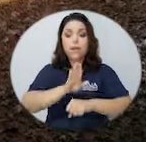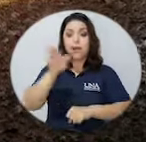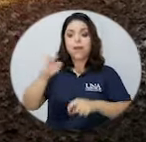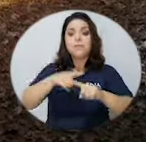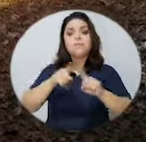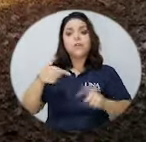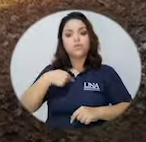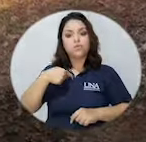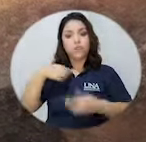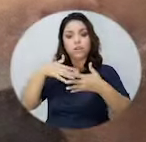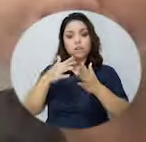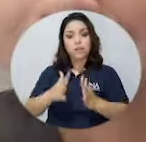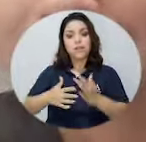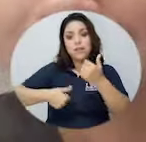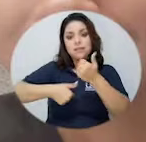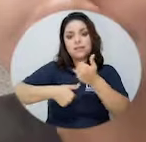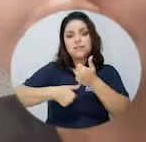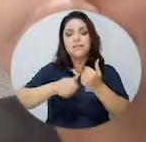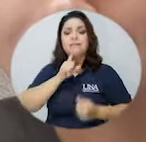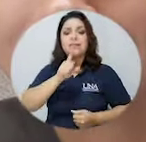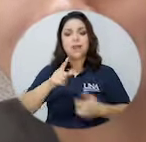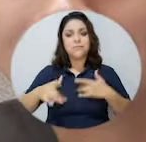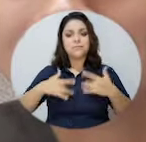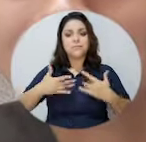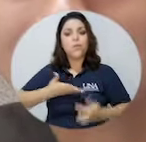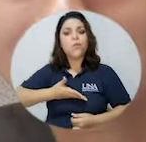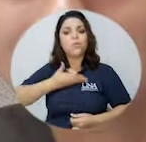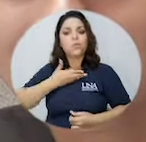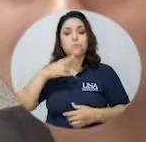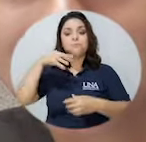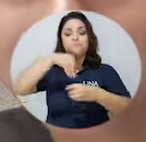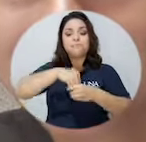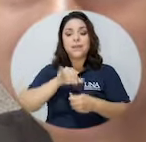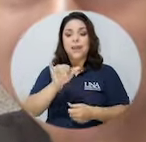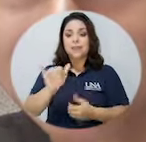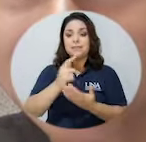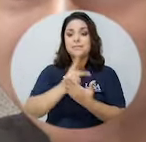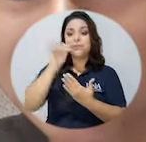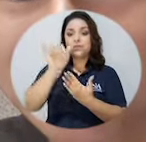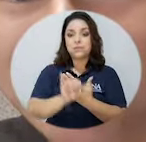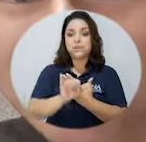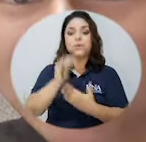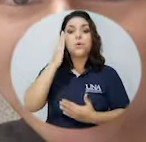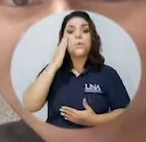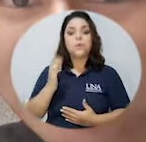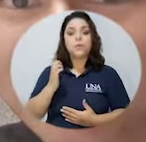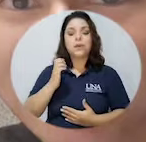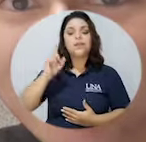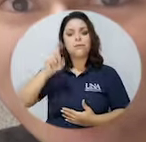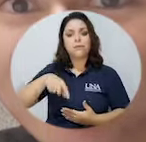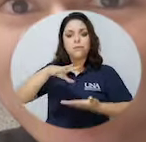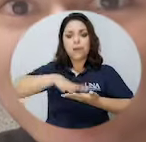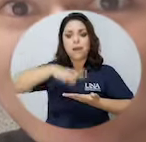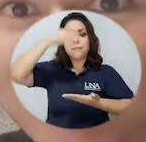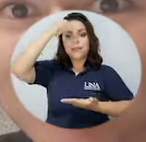yo soy estudiante asistente, que la verdad me siento muy orgullosa de pertenecer a este proyecto, ya que tenemos que